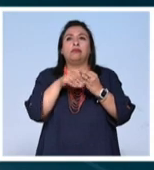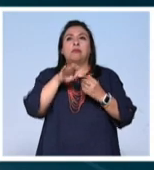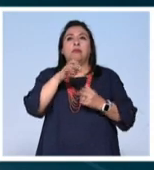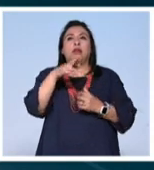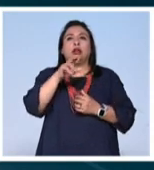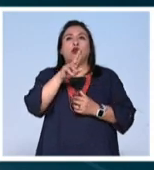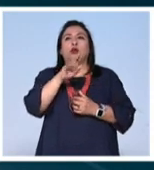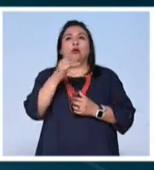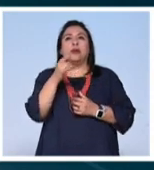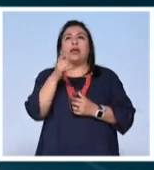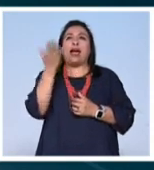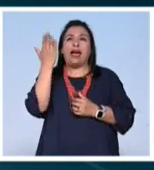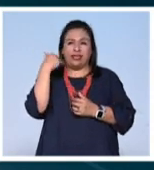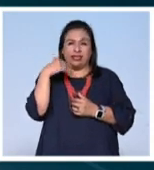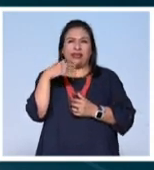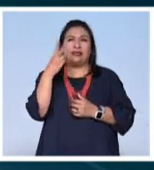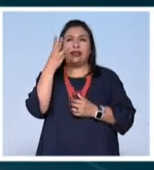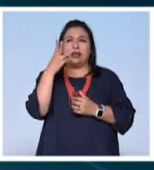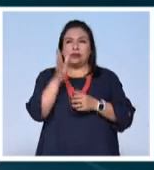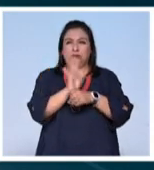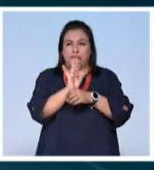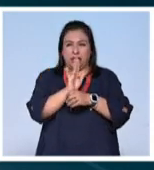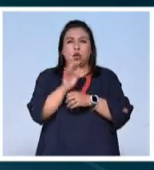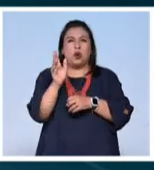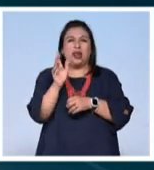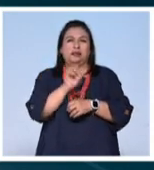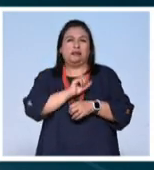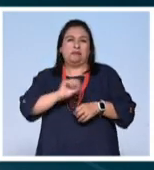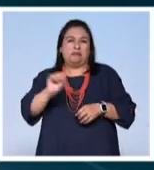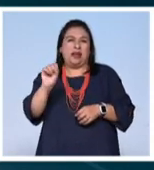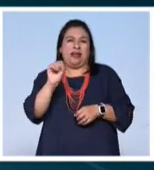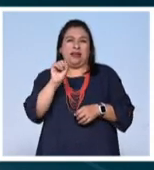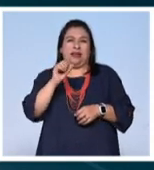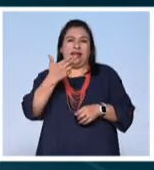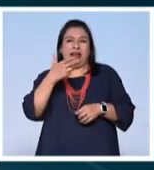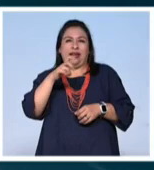Margot Robbie quien ha interpretado en tres películas a la villana de Gotham